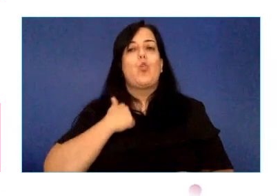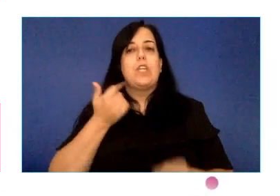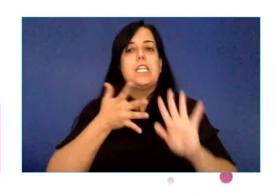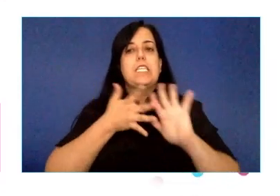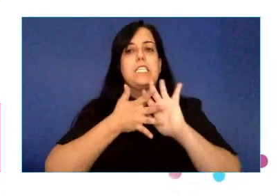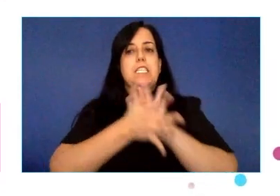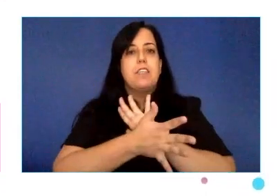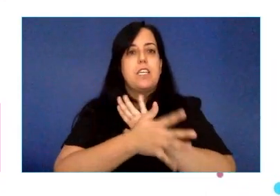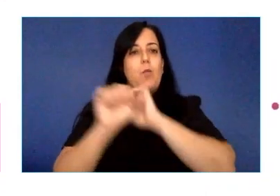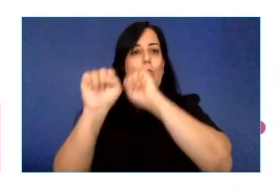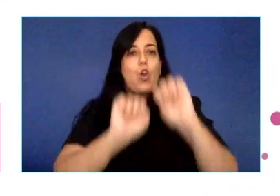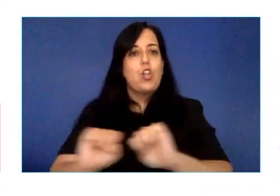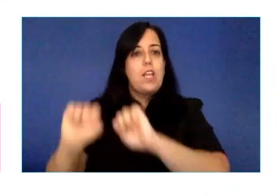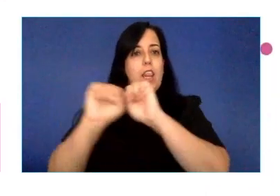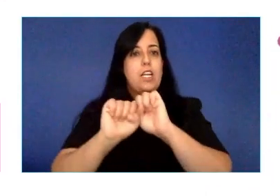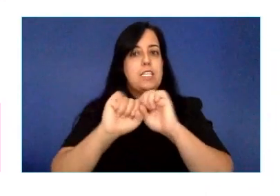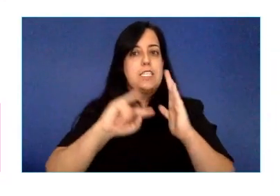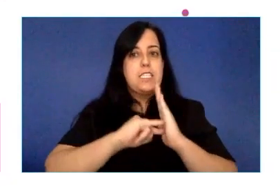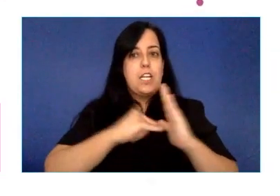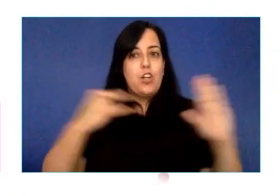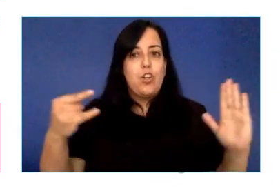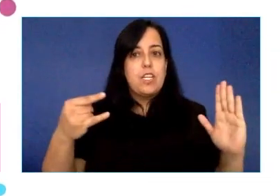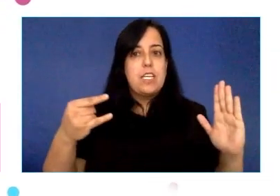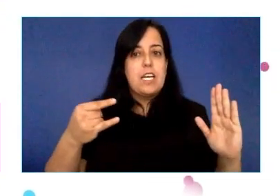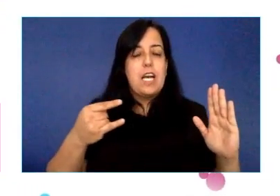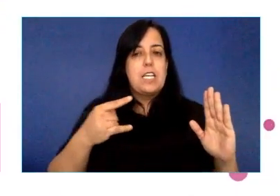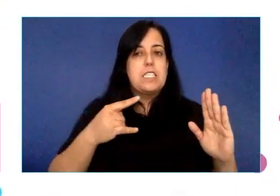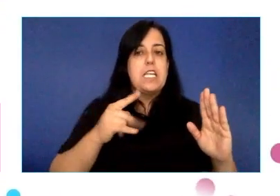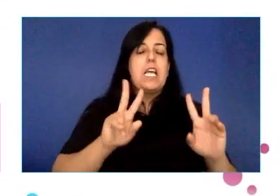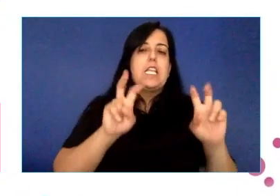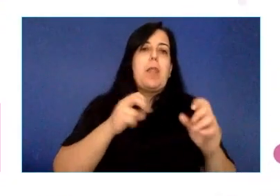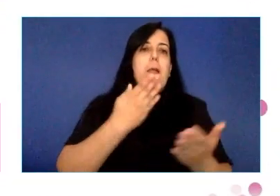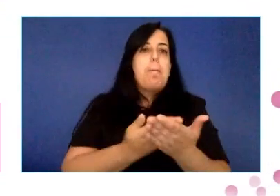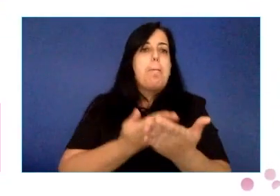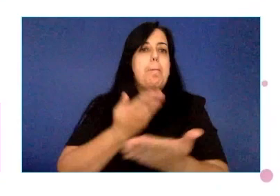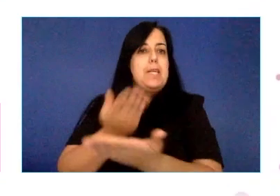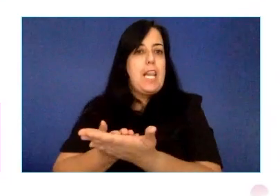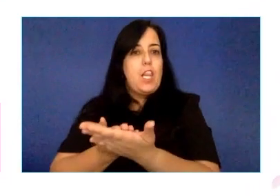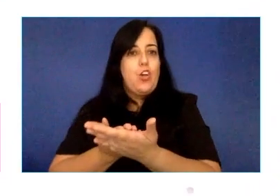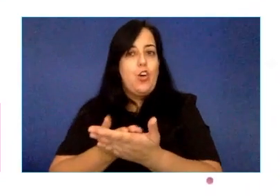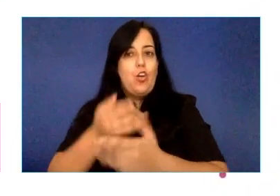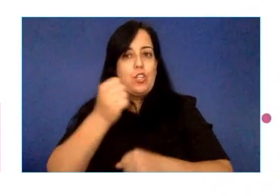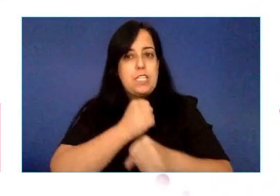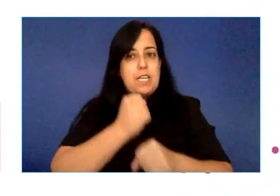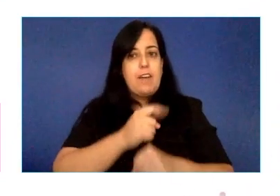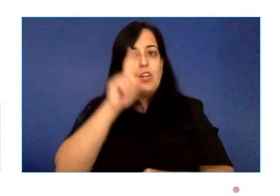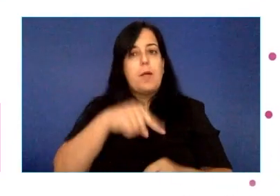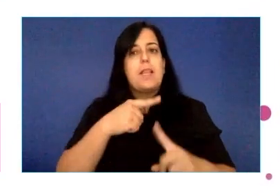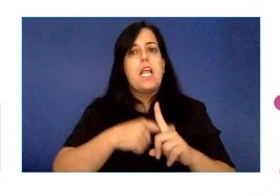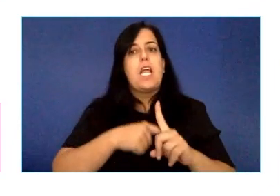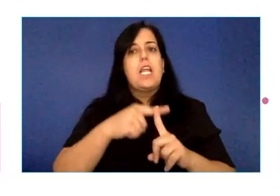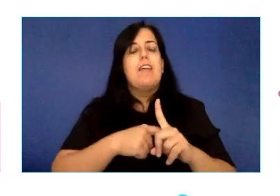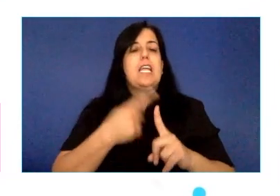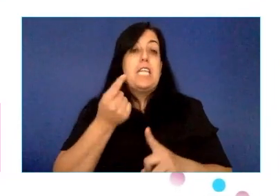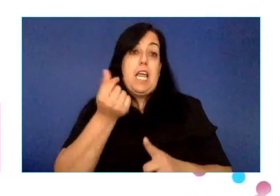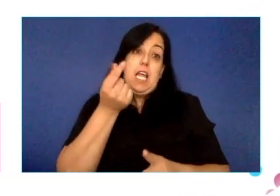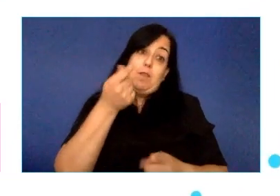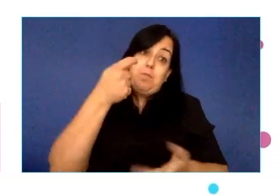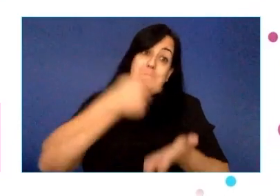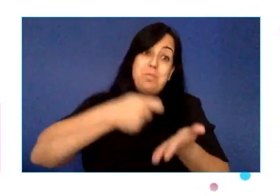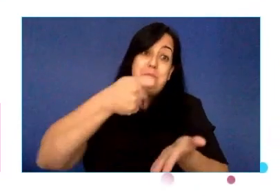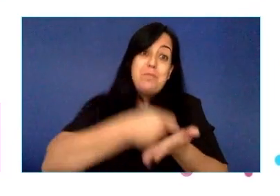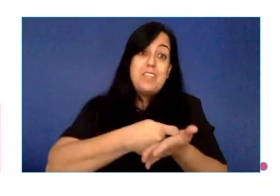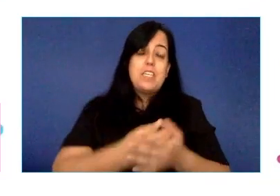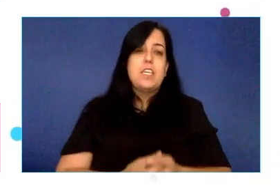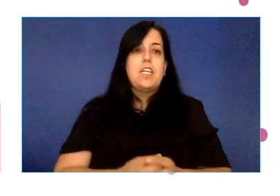tecnológicas tanto en nivel de demanda laboral como incluso en niveles de remuneración desde la fundación